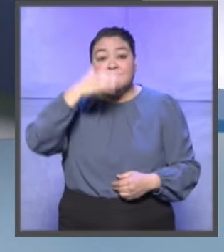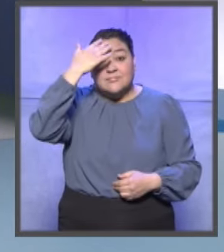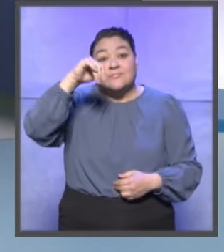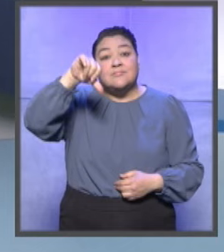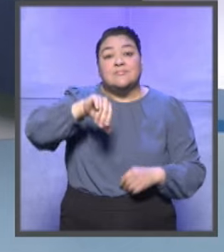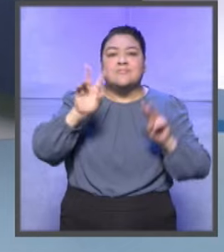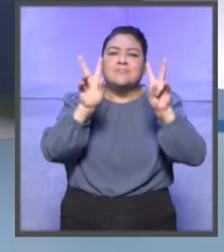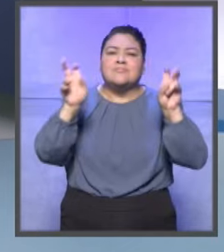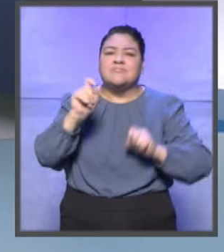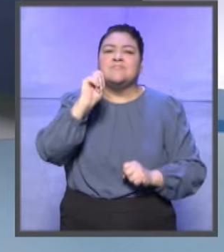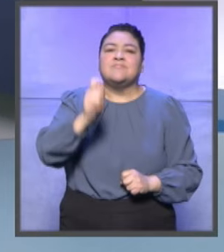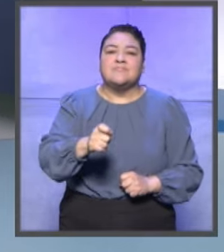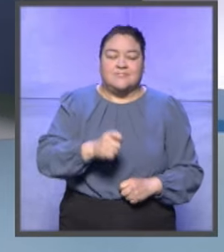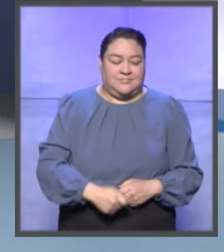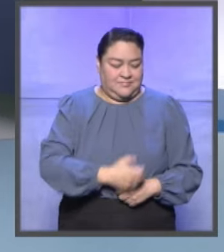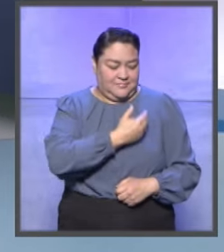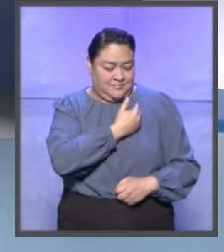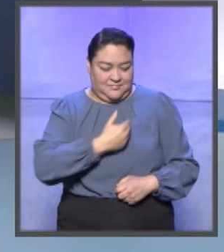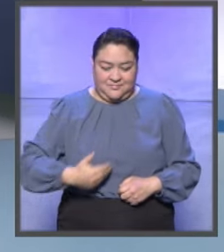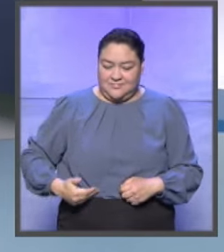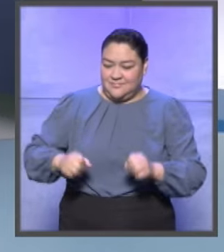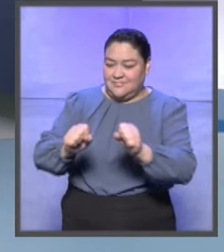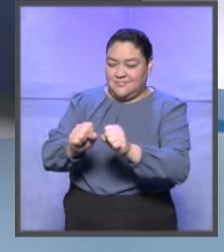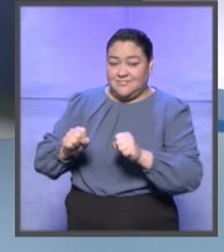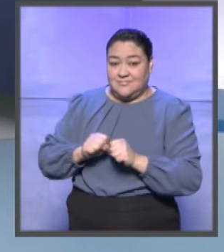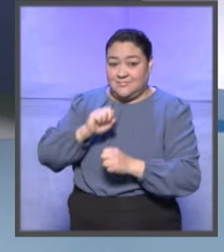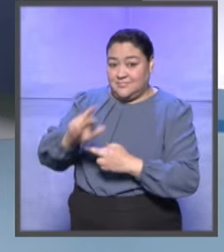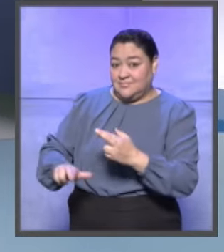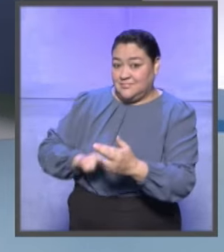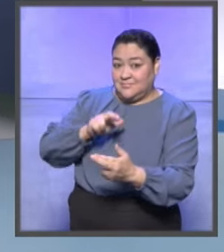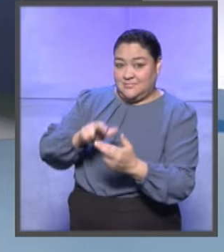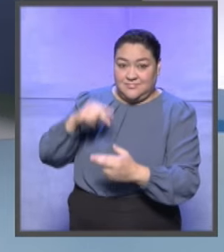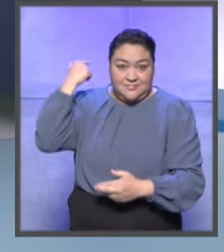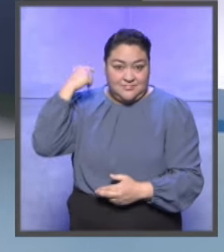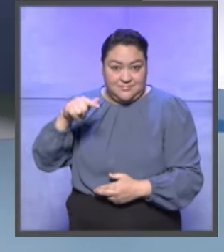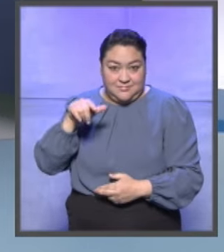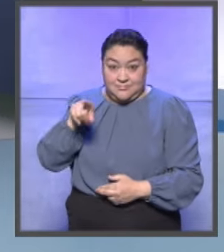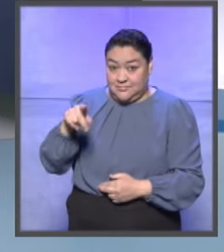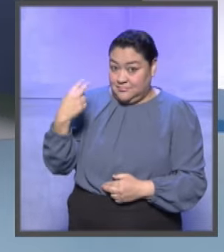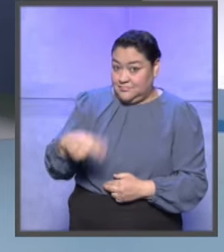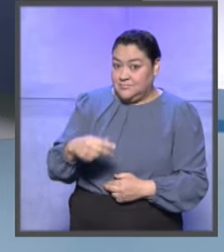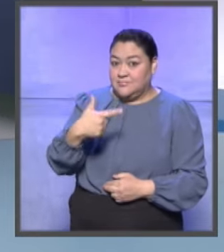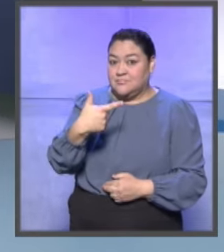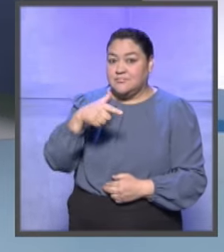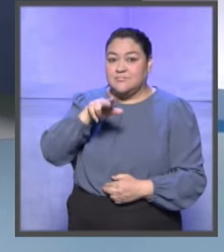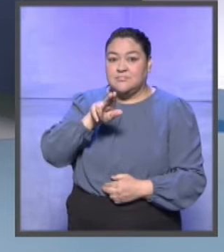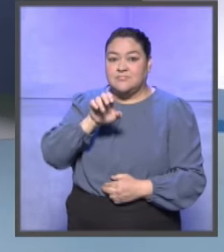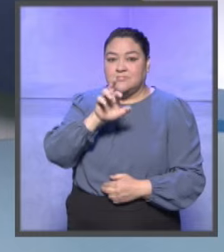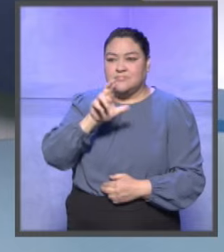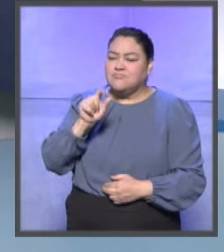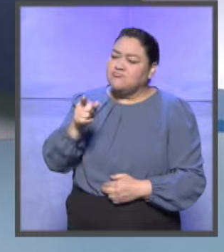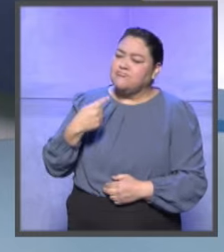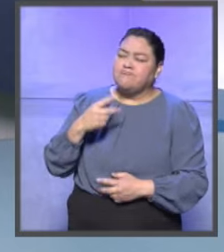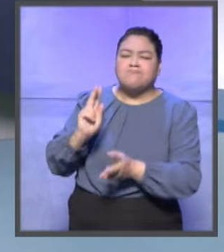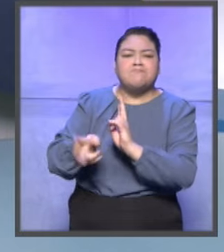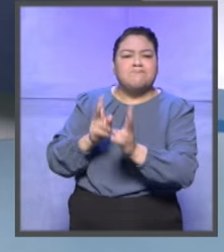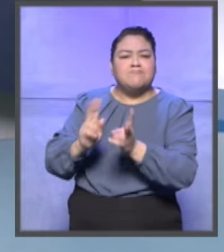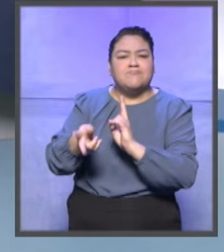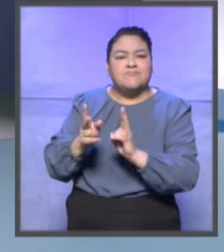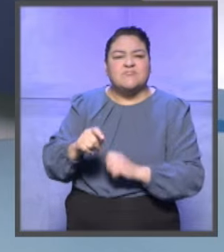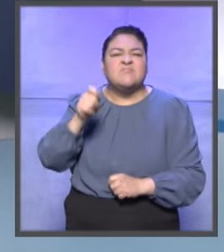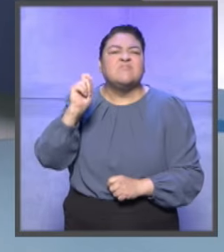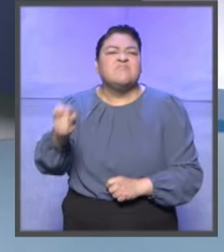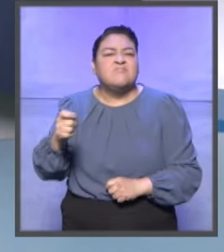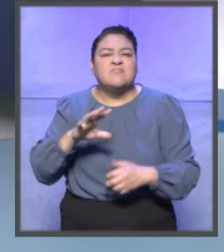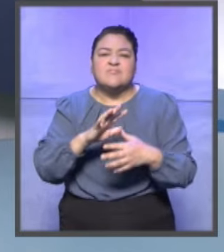Hoy vamos a estar platicando con el presidente de la Sala Regional Guadalajara, Sergio Arturo Guerrero Olvera, nos va a contar cuál es